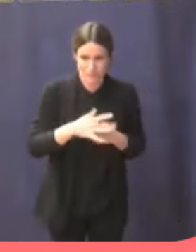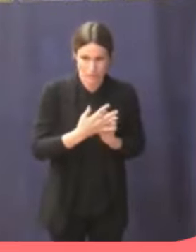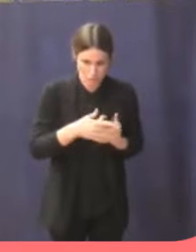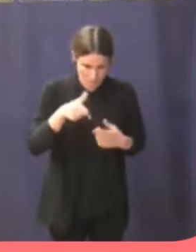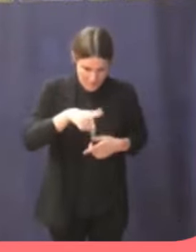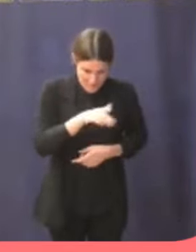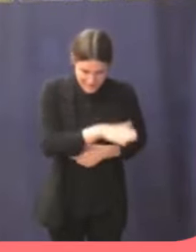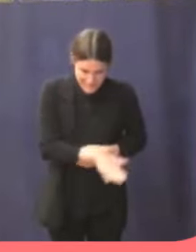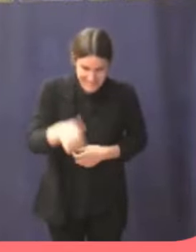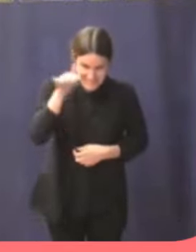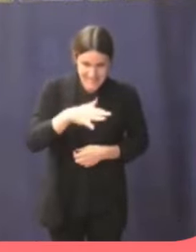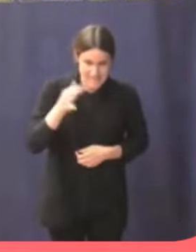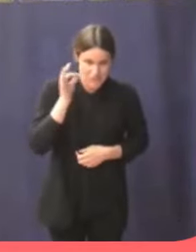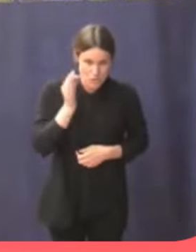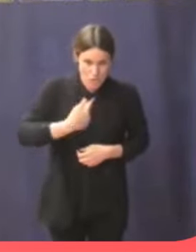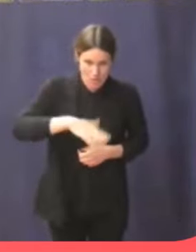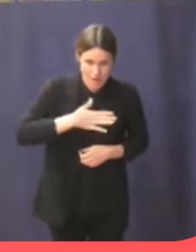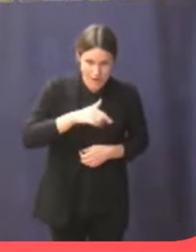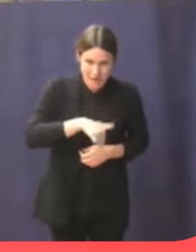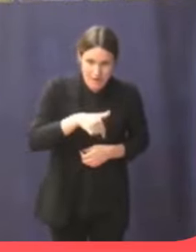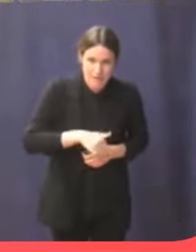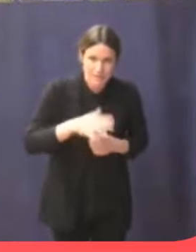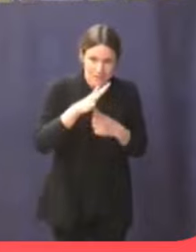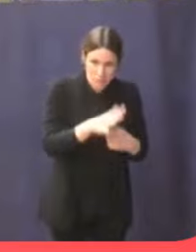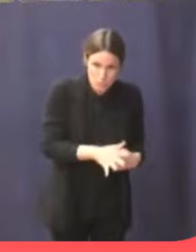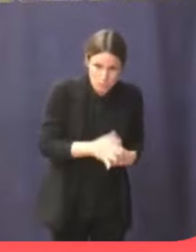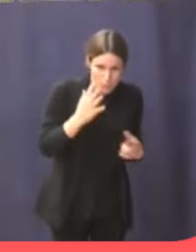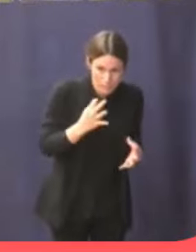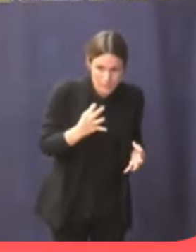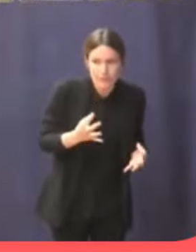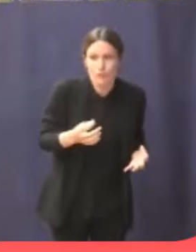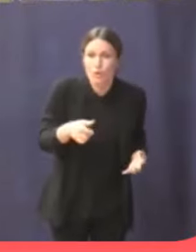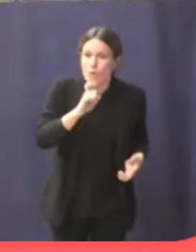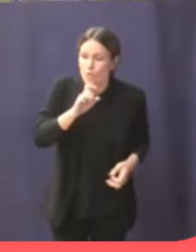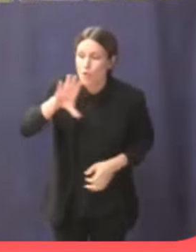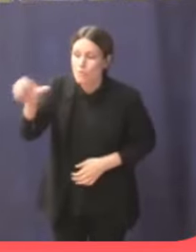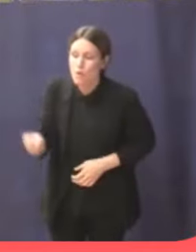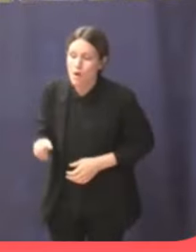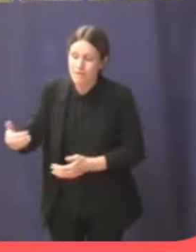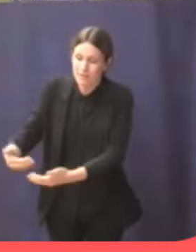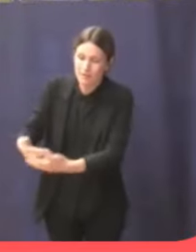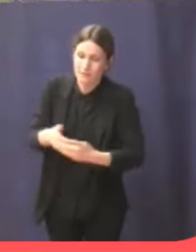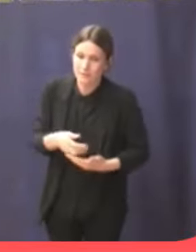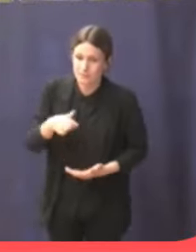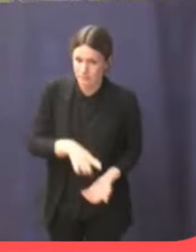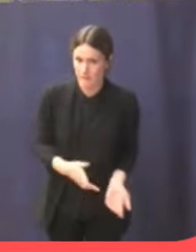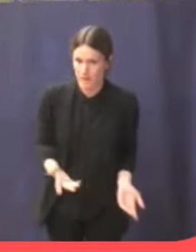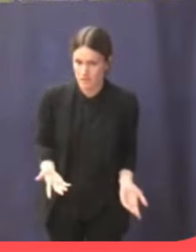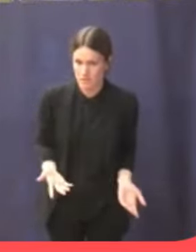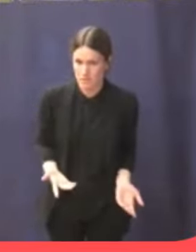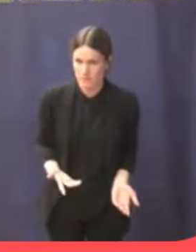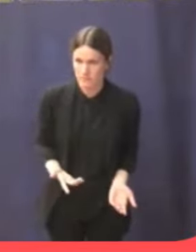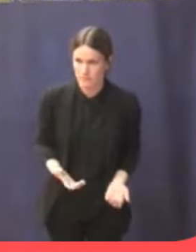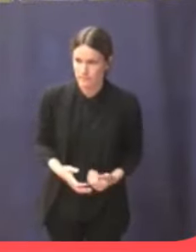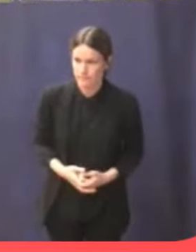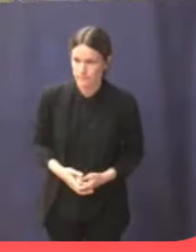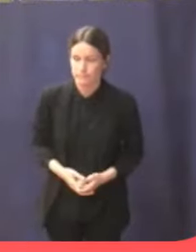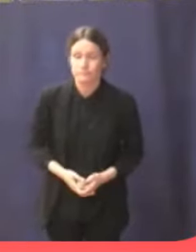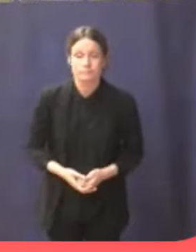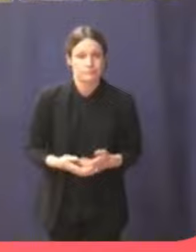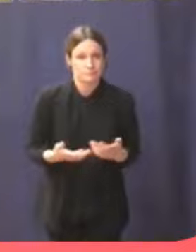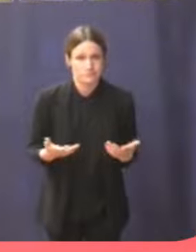acoger a todos los que montan en África? Mire, referente a… que al final casi todo va hacia usted.